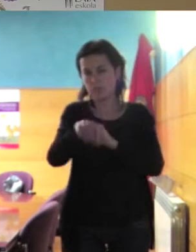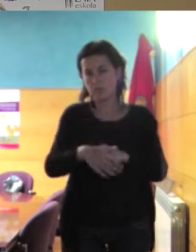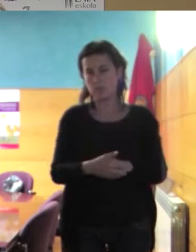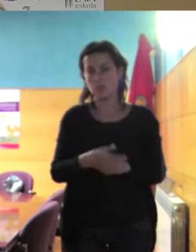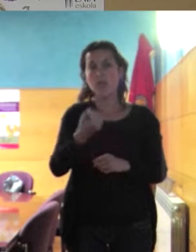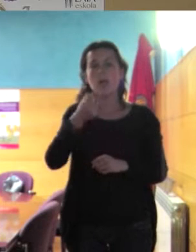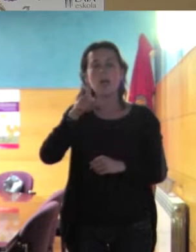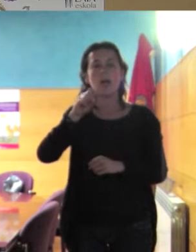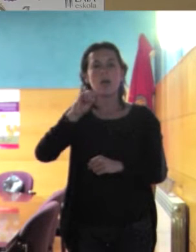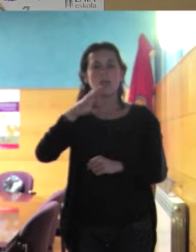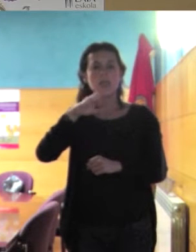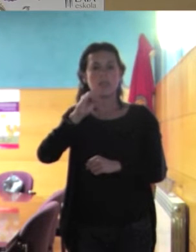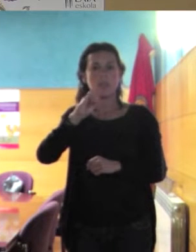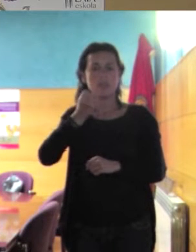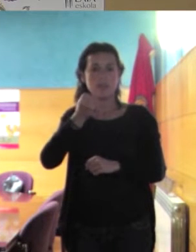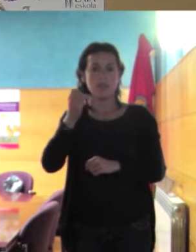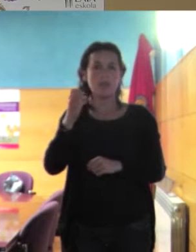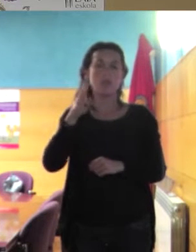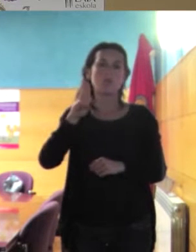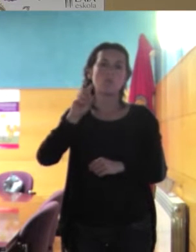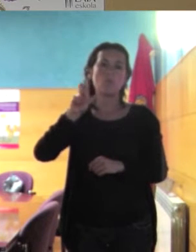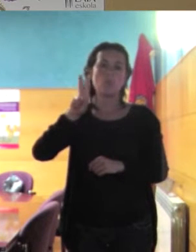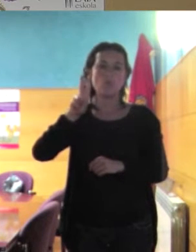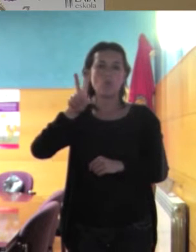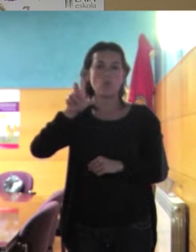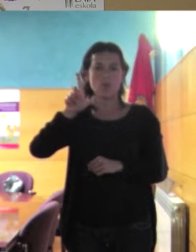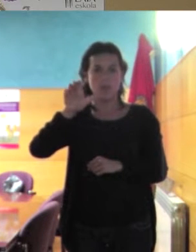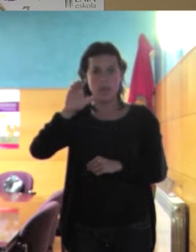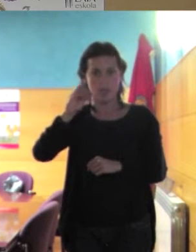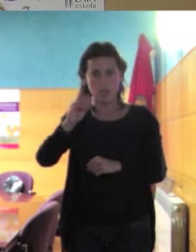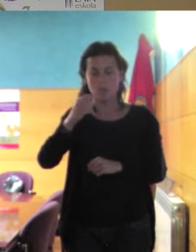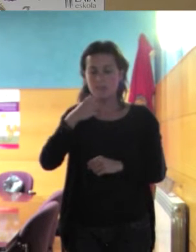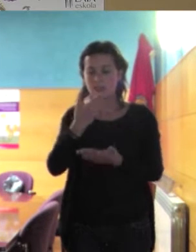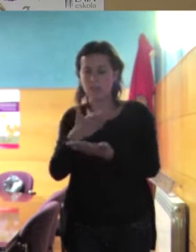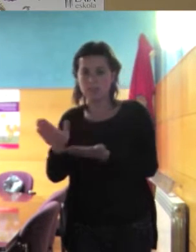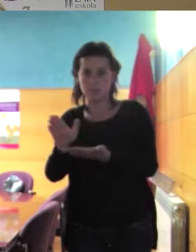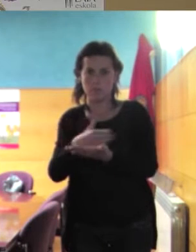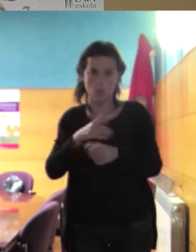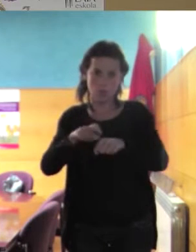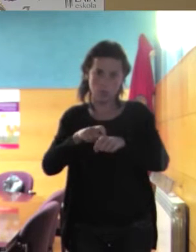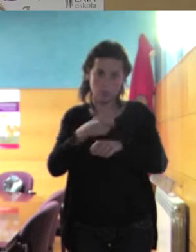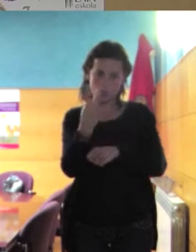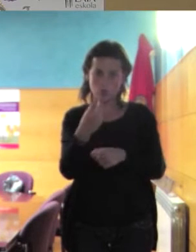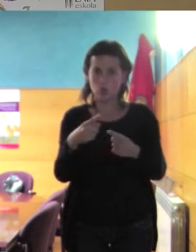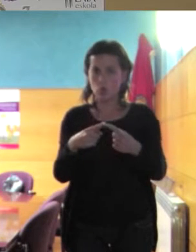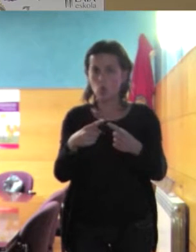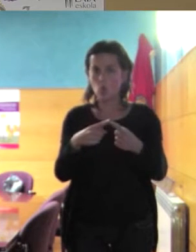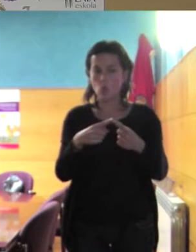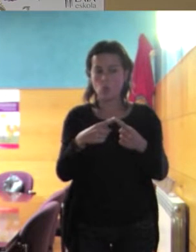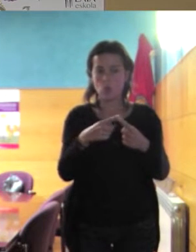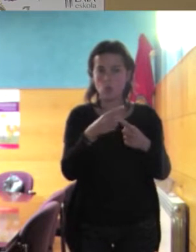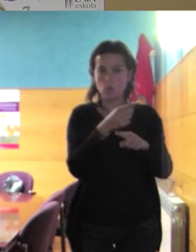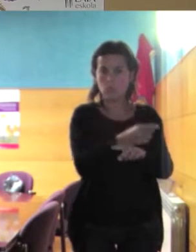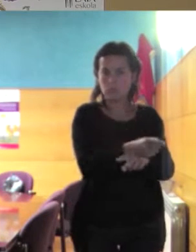Puleo distingue yo creo que es una distinción que nos interesa dos tipos de patriarcado que son el de imposición y el de